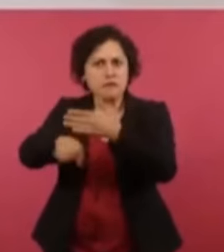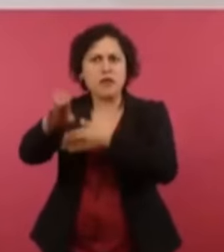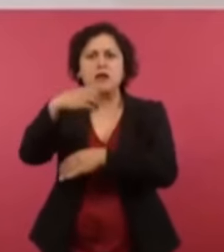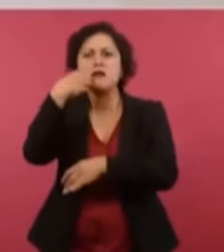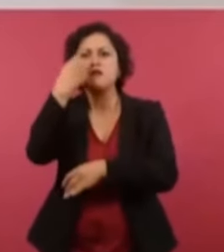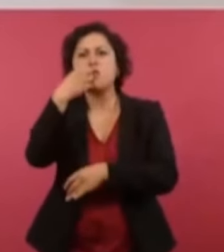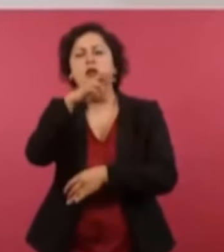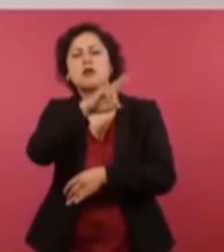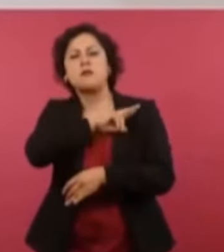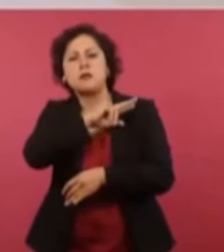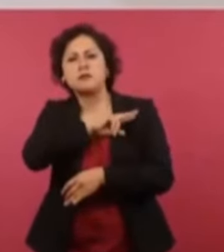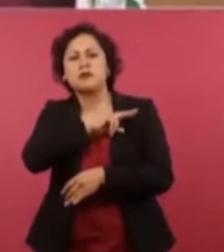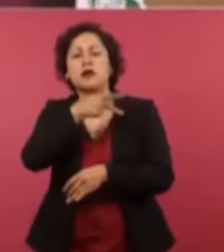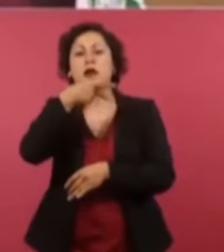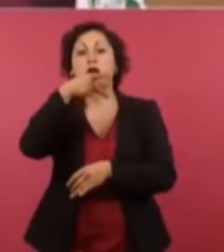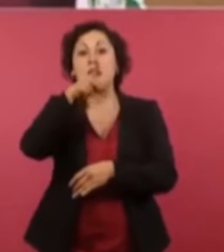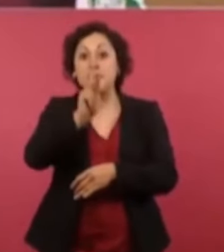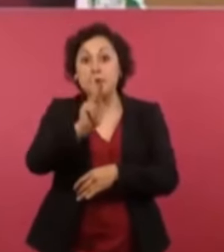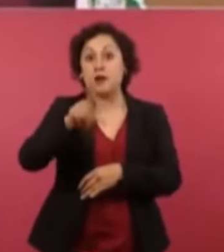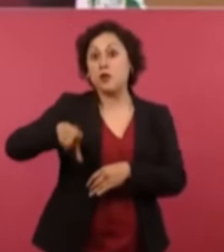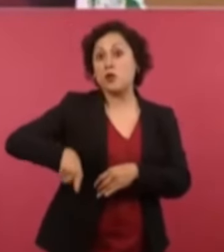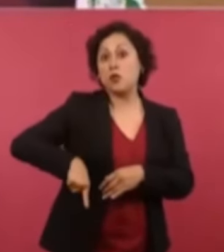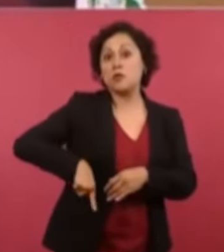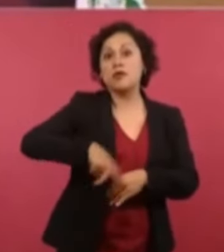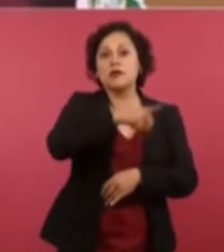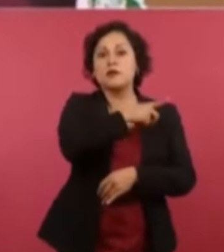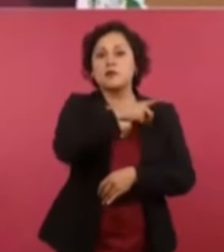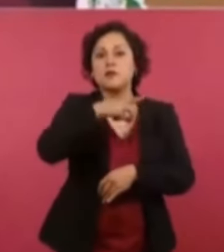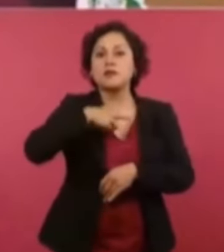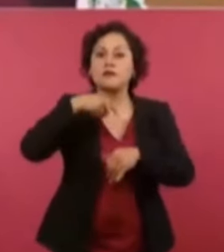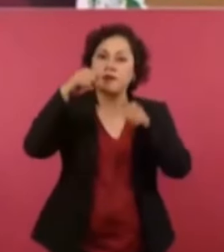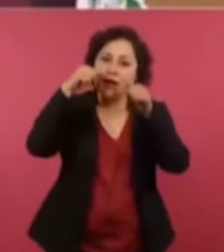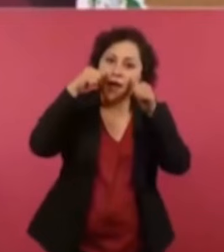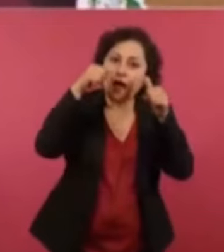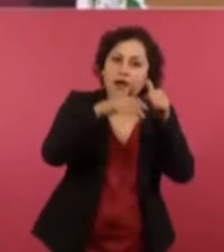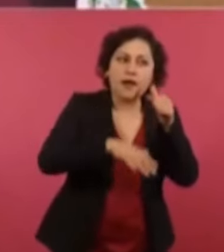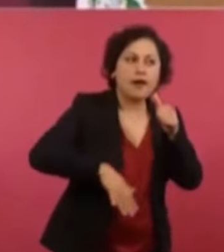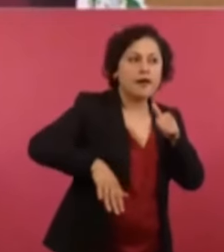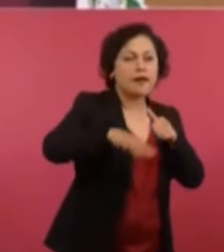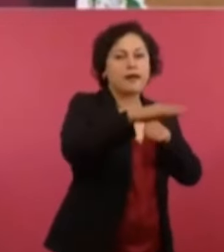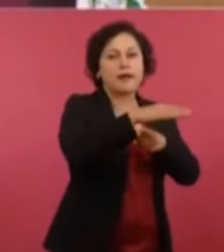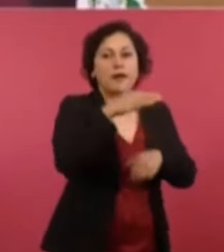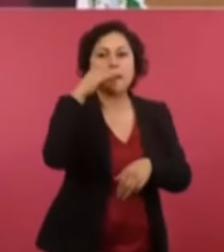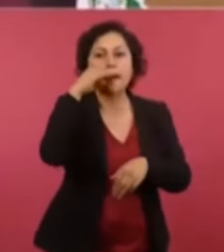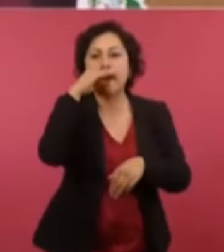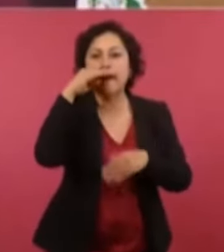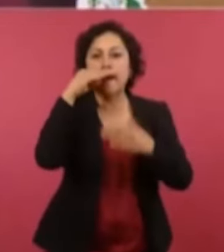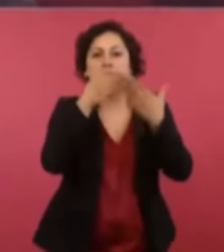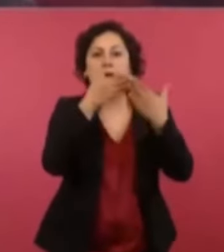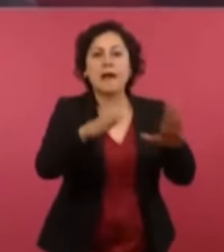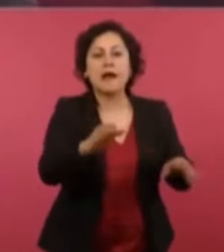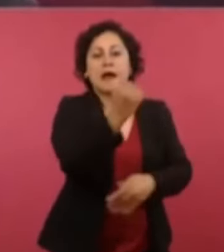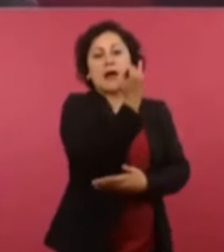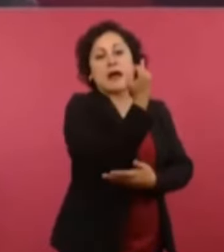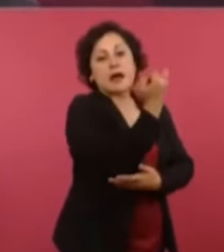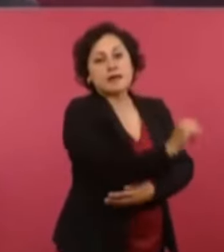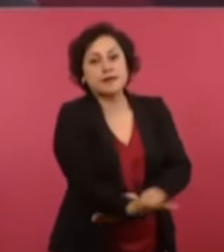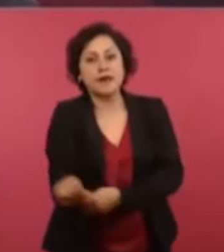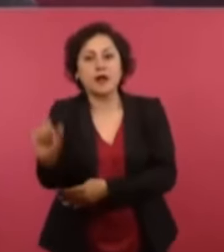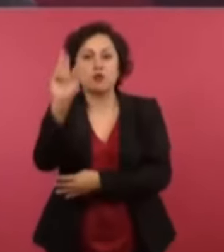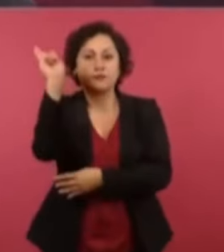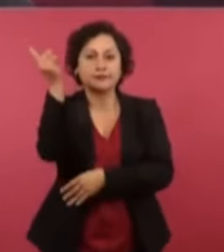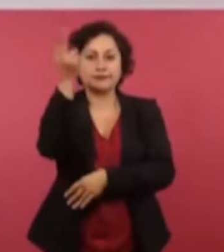calidad en todos los niveles de escolaridad porque la educación no es